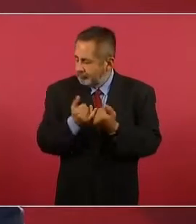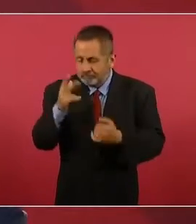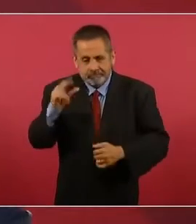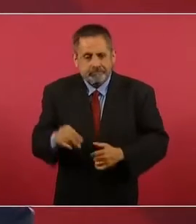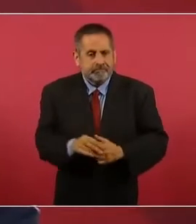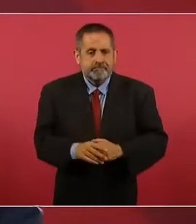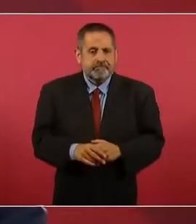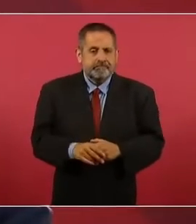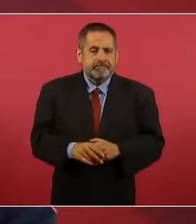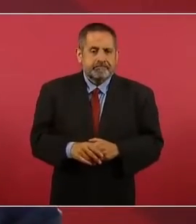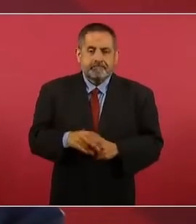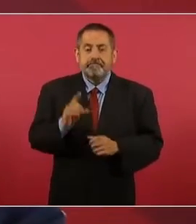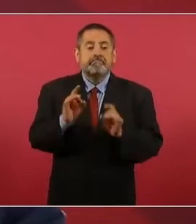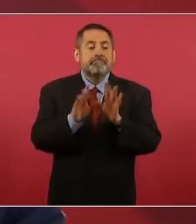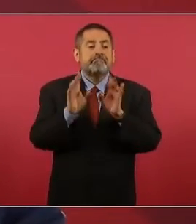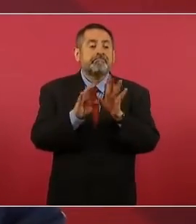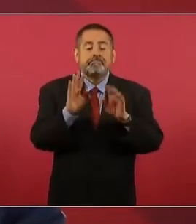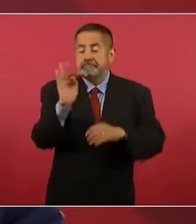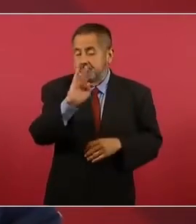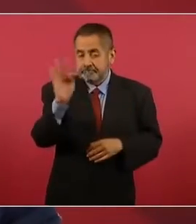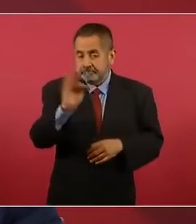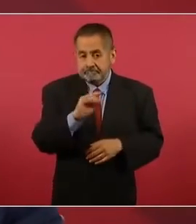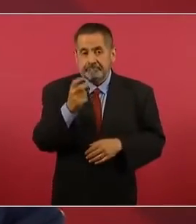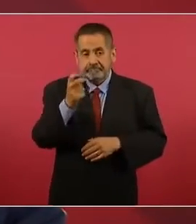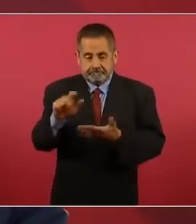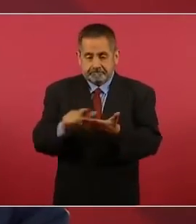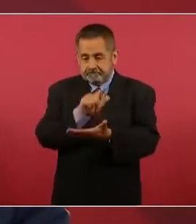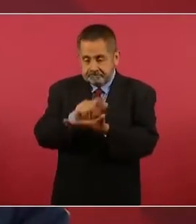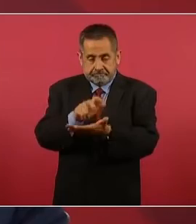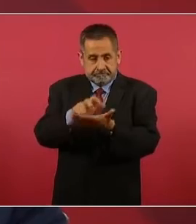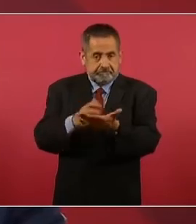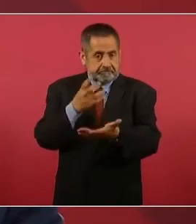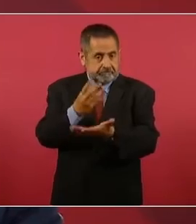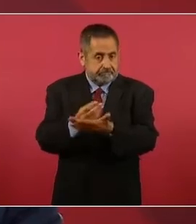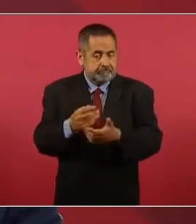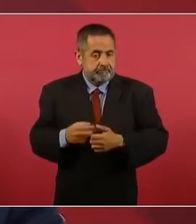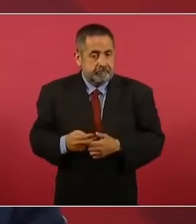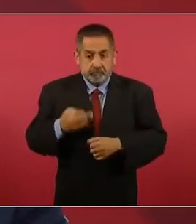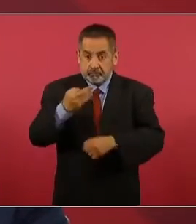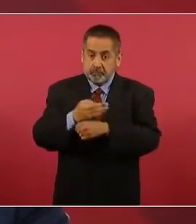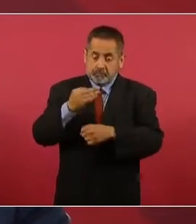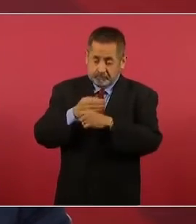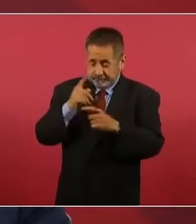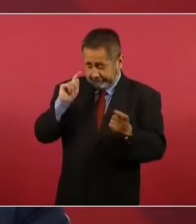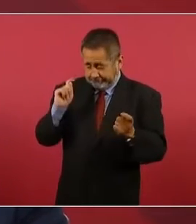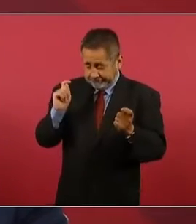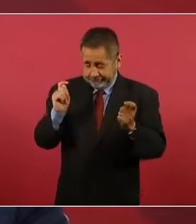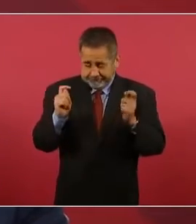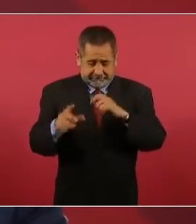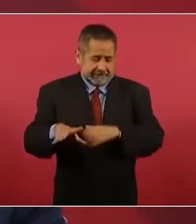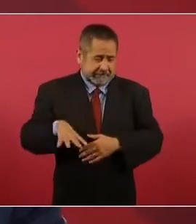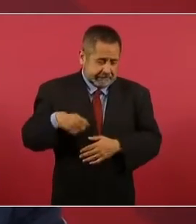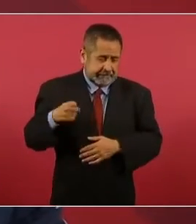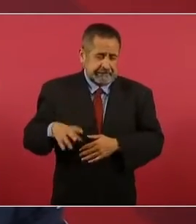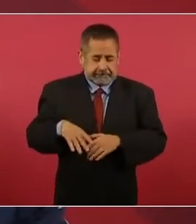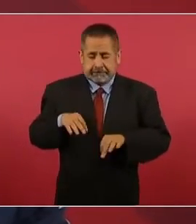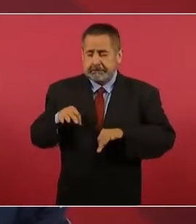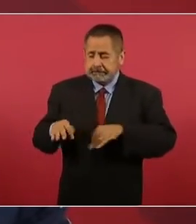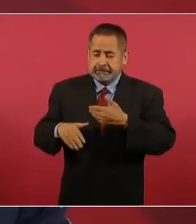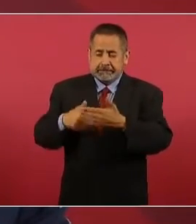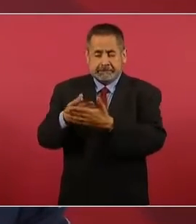Y se corre ese riesgo, nos está costando mucho esfuerzo, trabajo